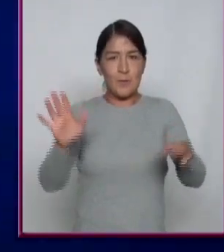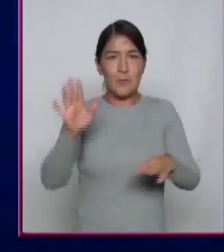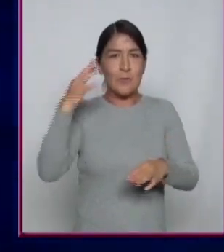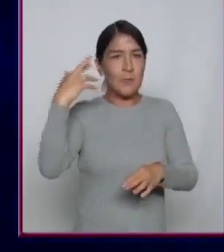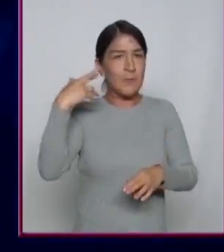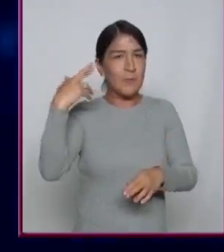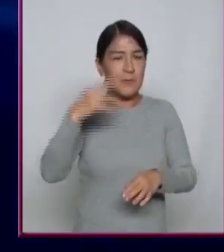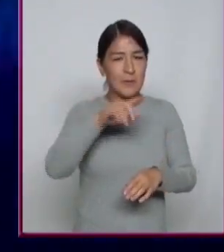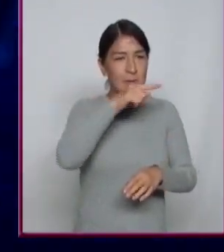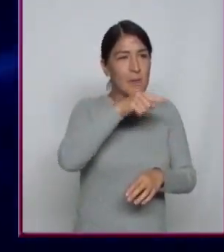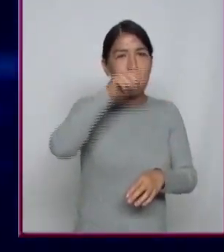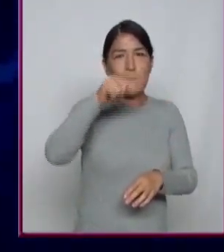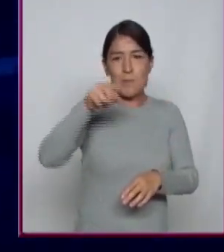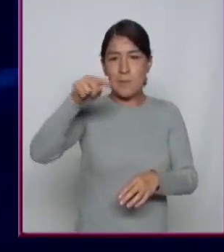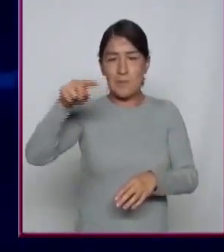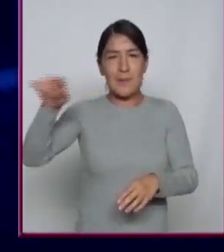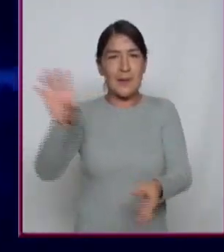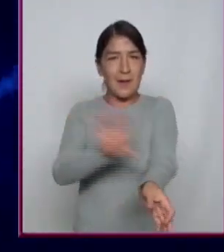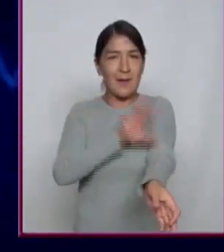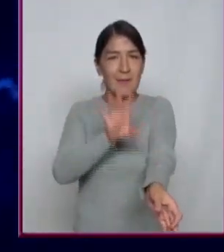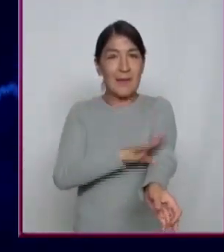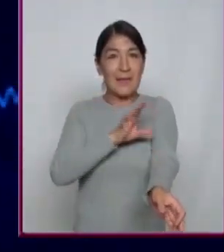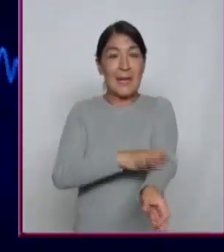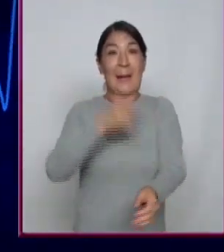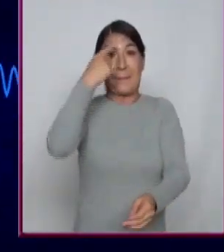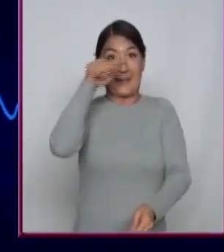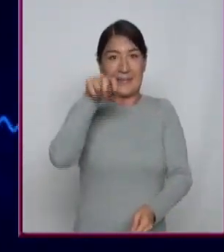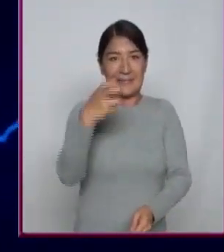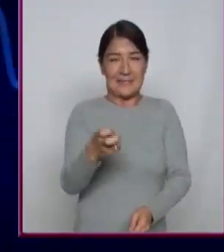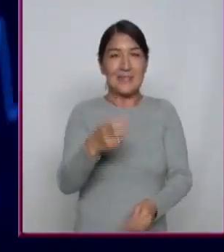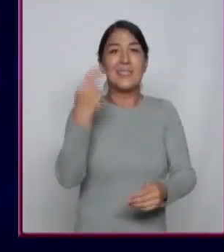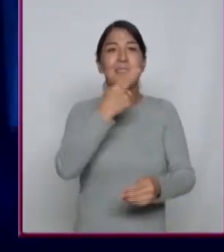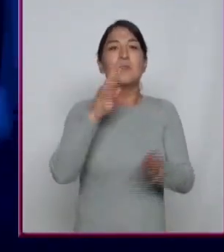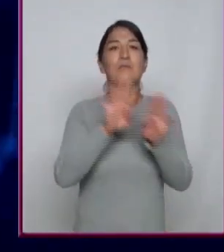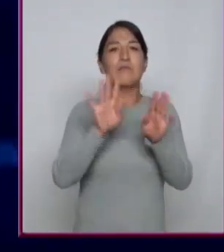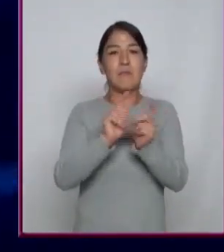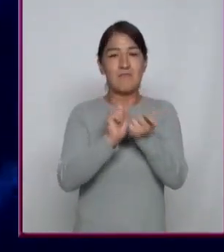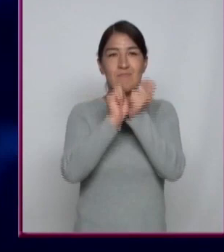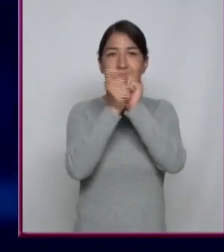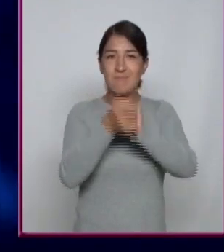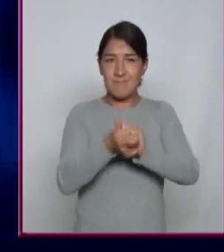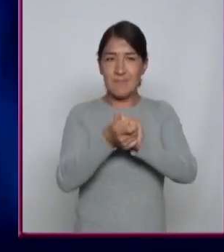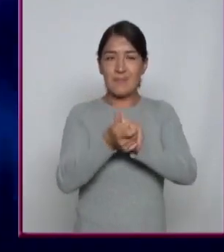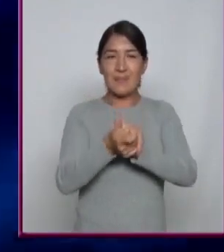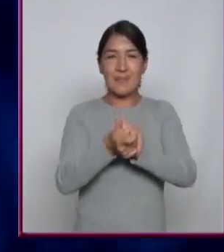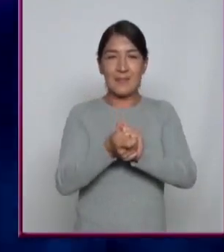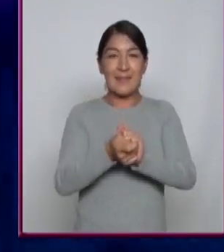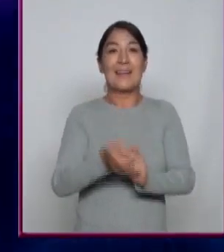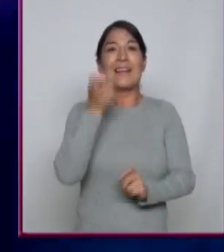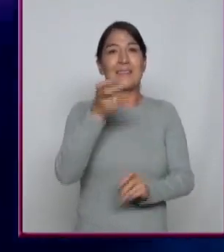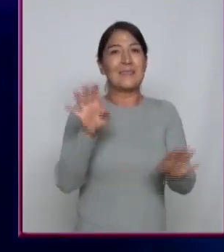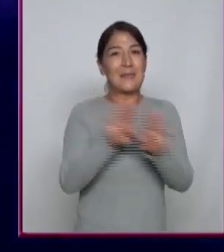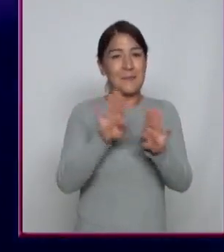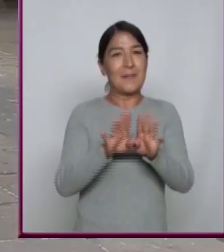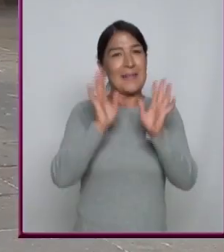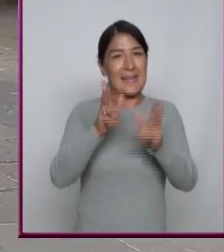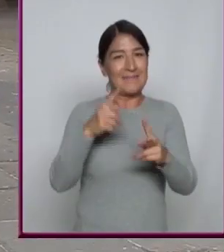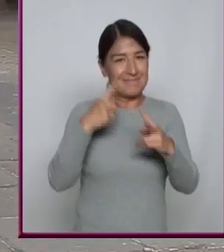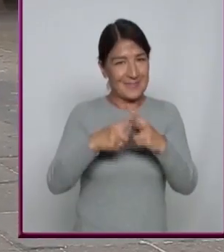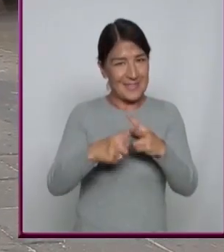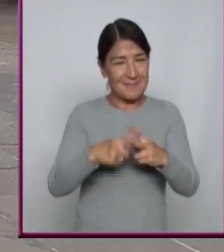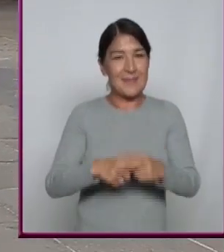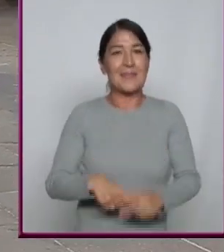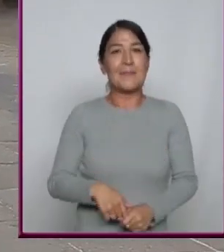eléctrica Para eso Hace falta Una especie De traductor Que se llama Y agárrense Porque ahí vienen Las matemáticas